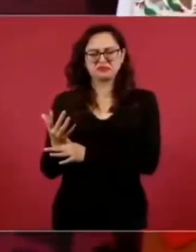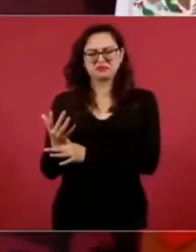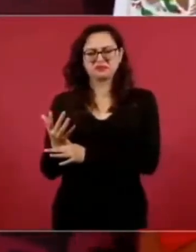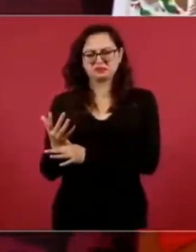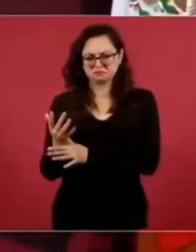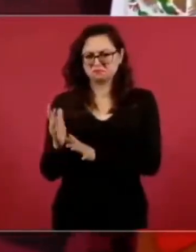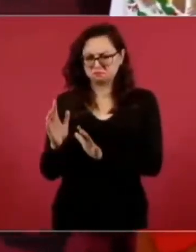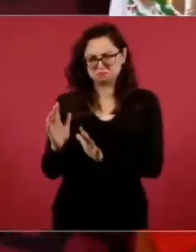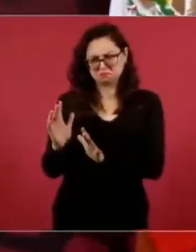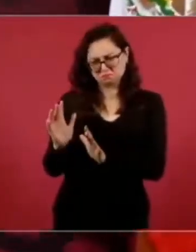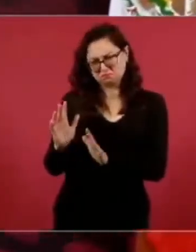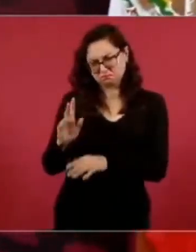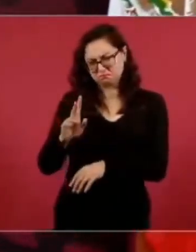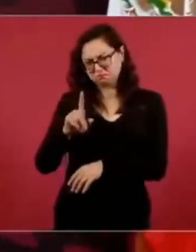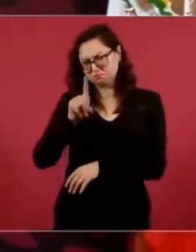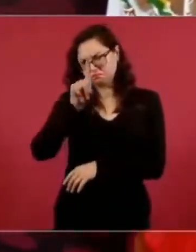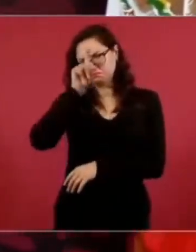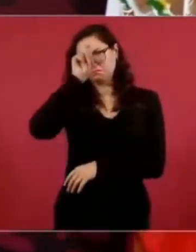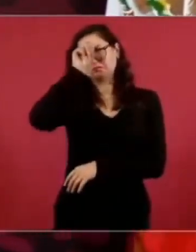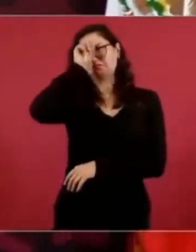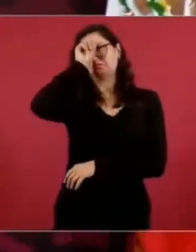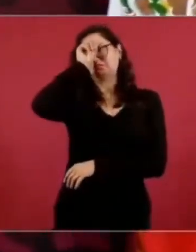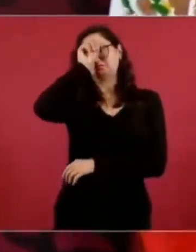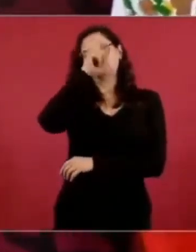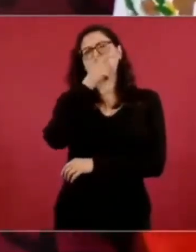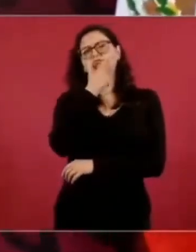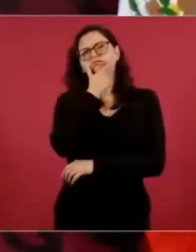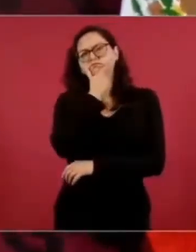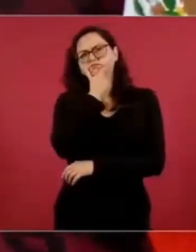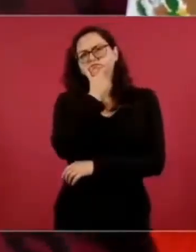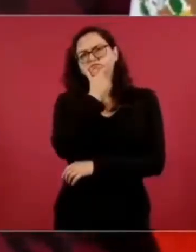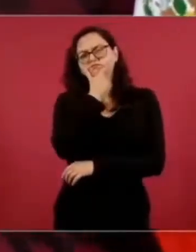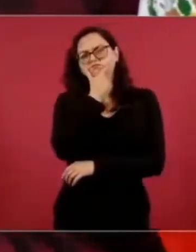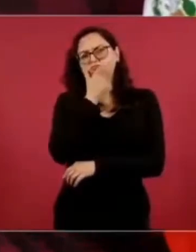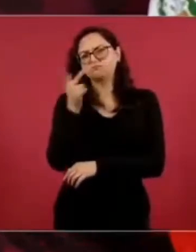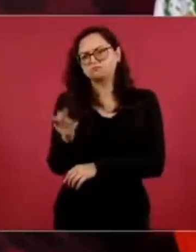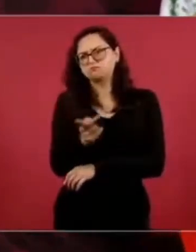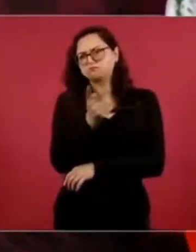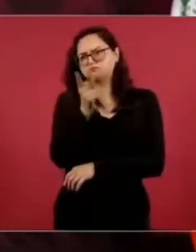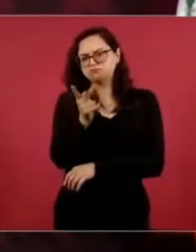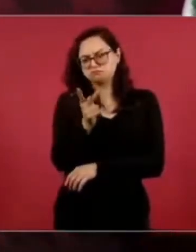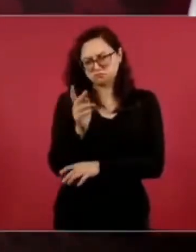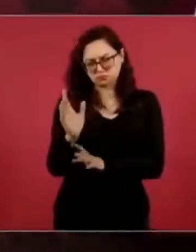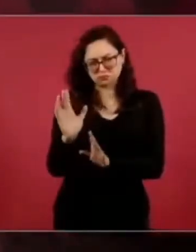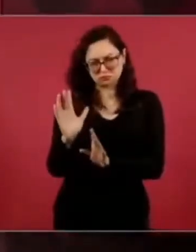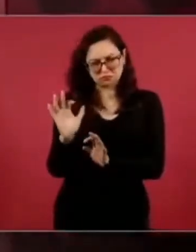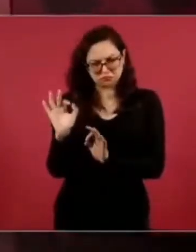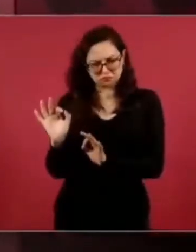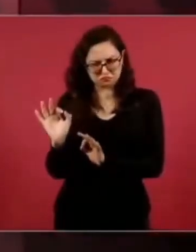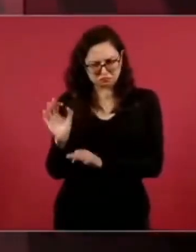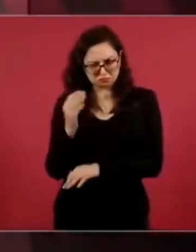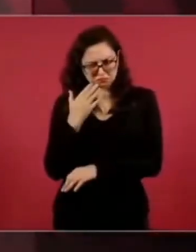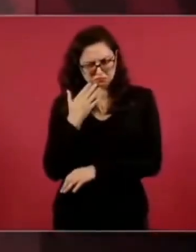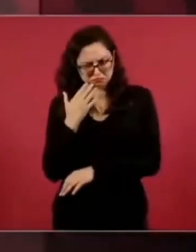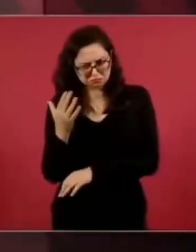bien, dice, ¿dónde obtenemos